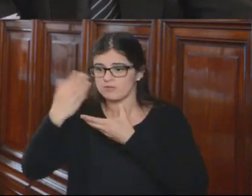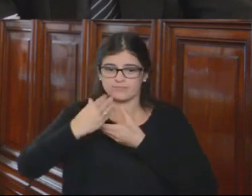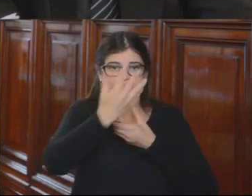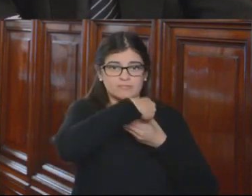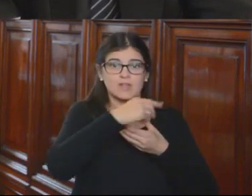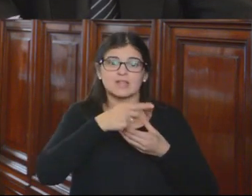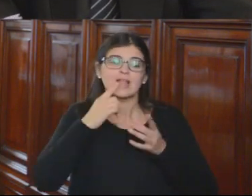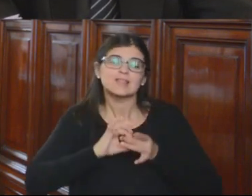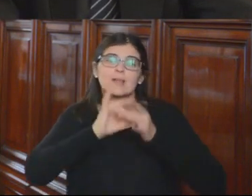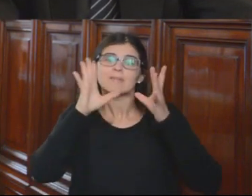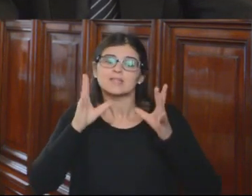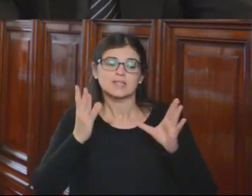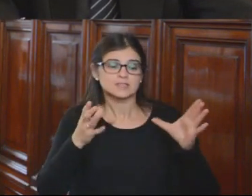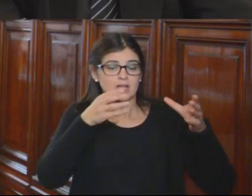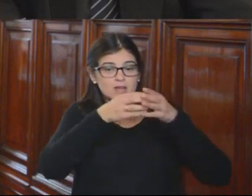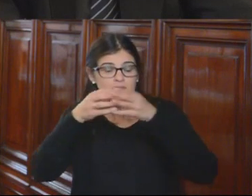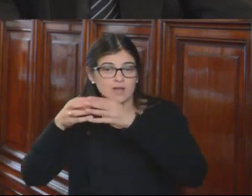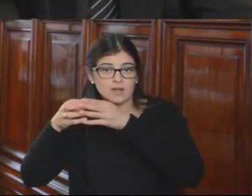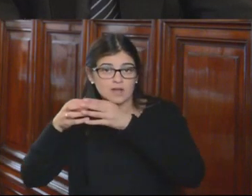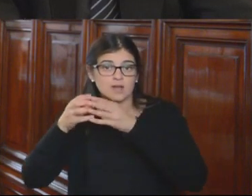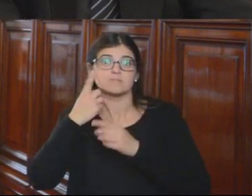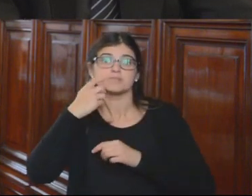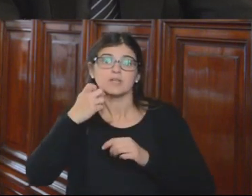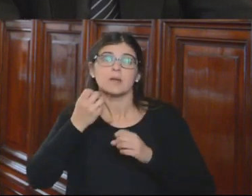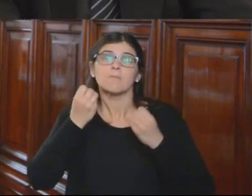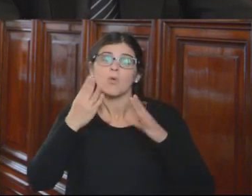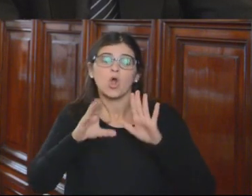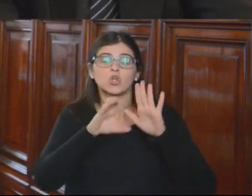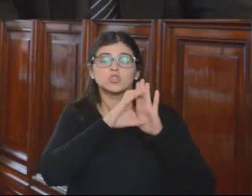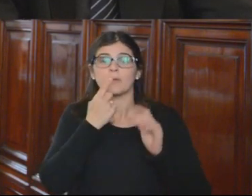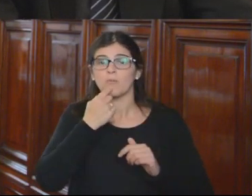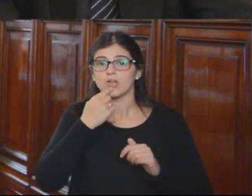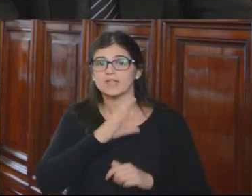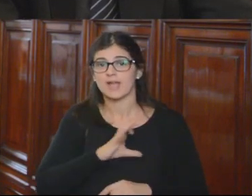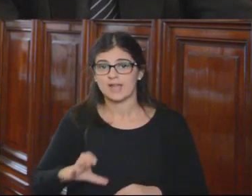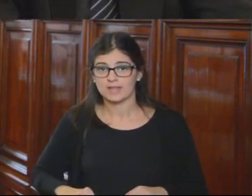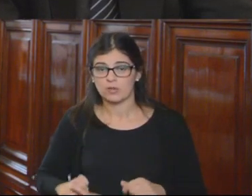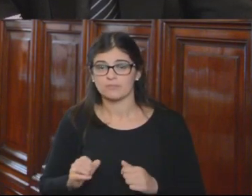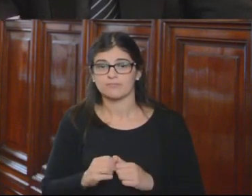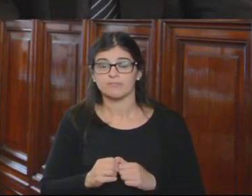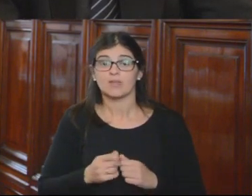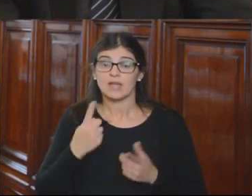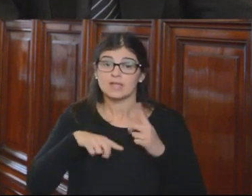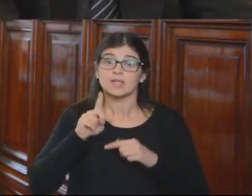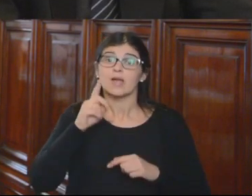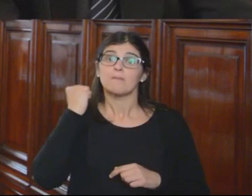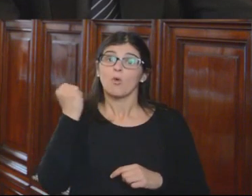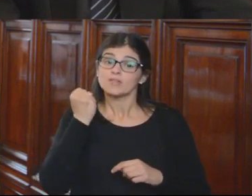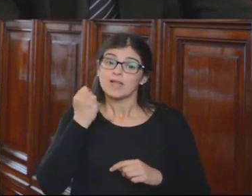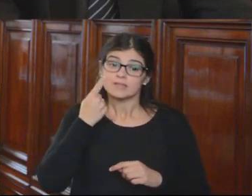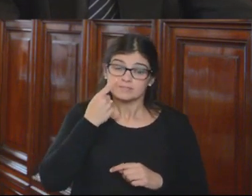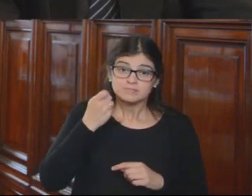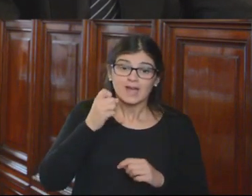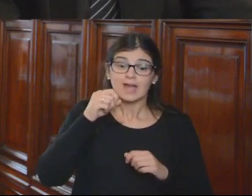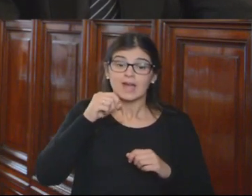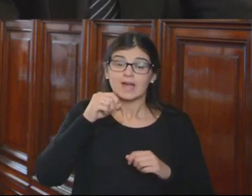marco de la independencia de los órganos previstos por la Constitución Política del Estado. Es importante destacar que fruto